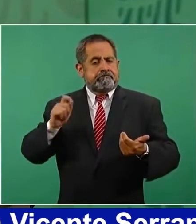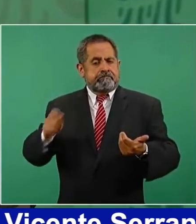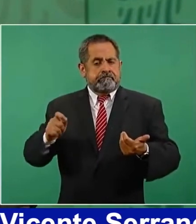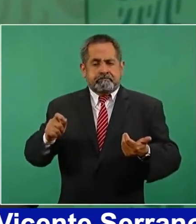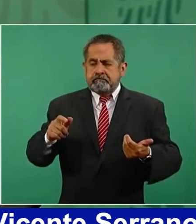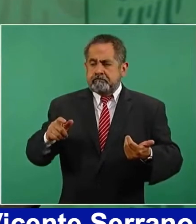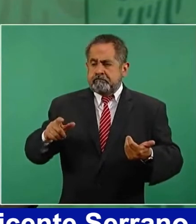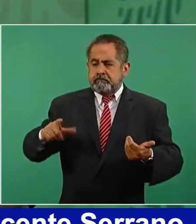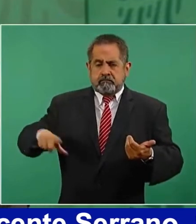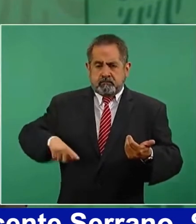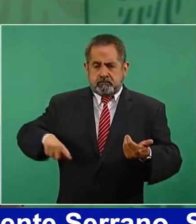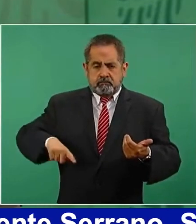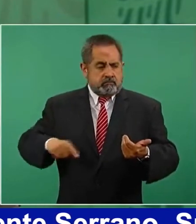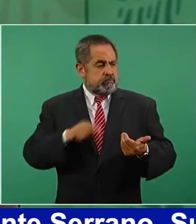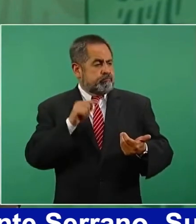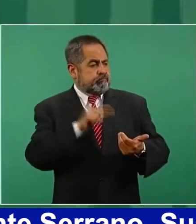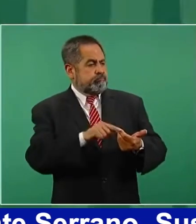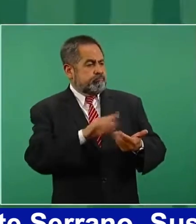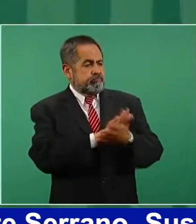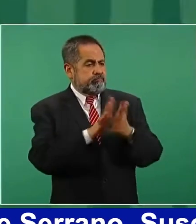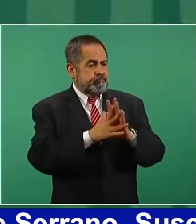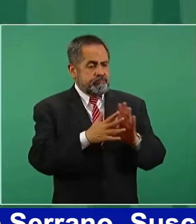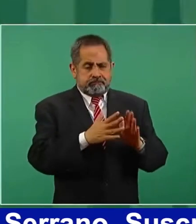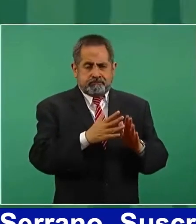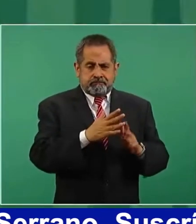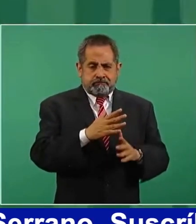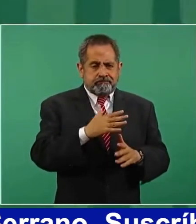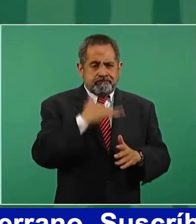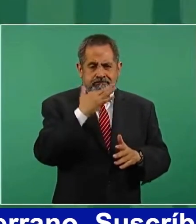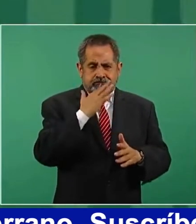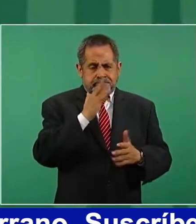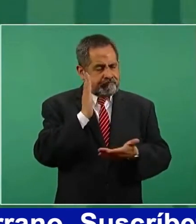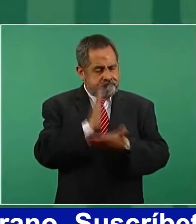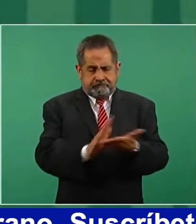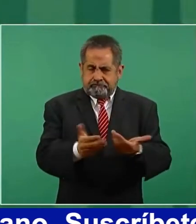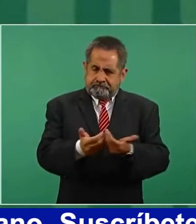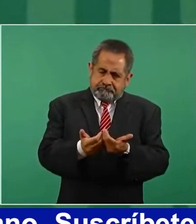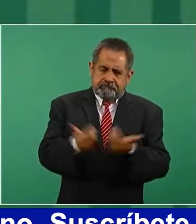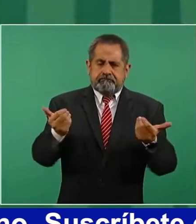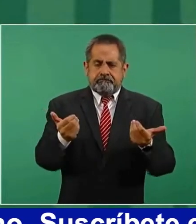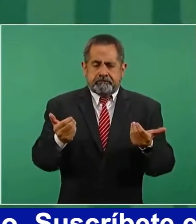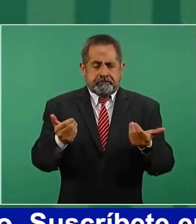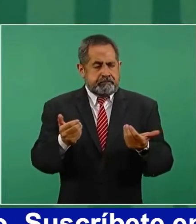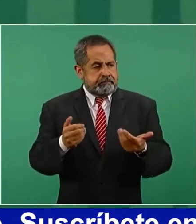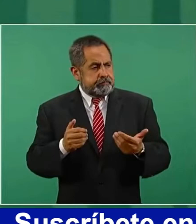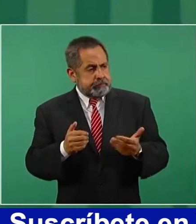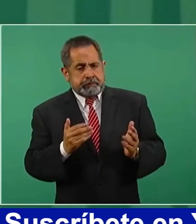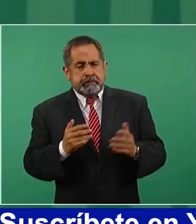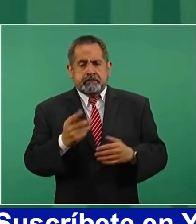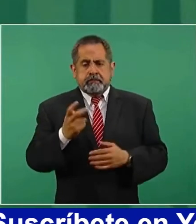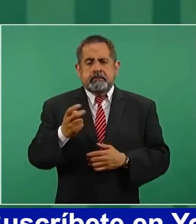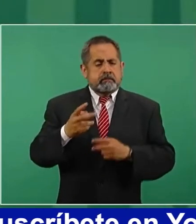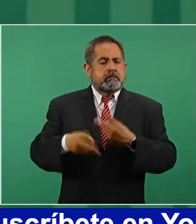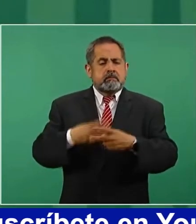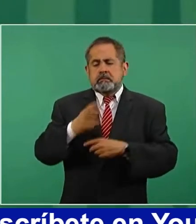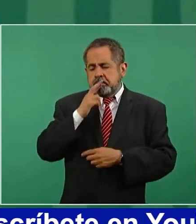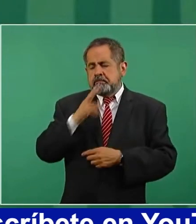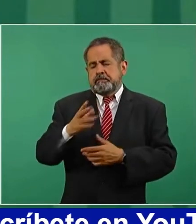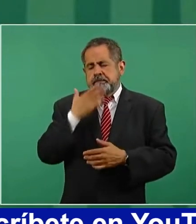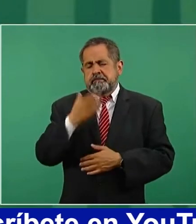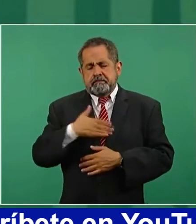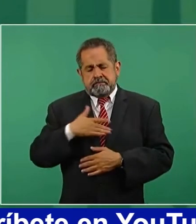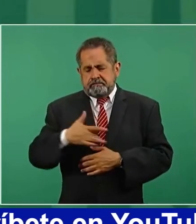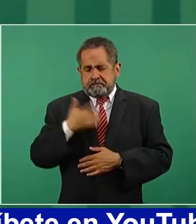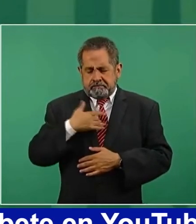delincuencia y autoridad. todo esto que estamos llevando a cabo y se tienen resultados. Yo estoy